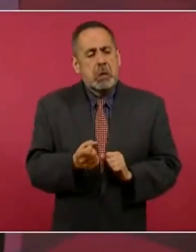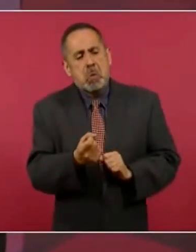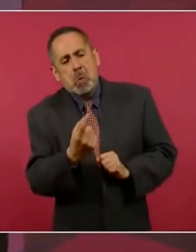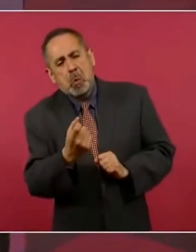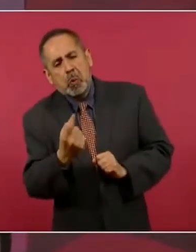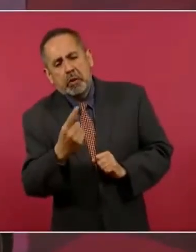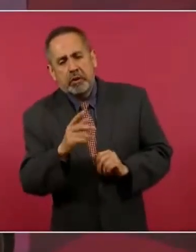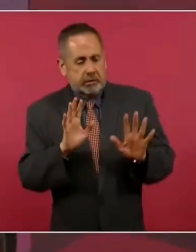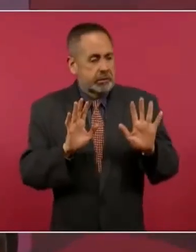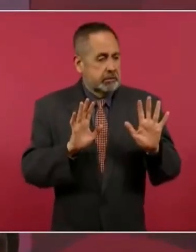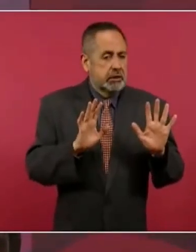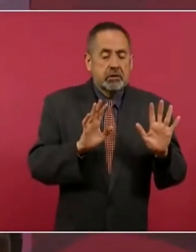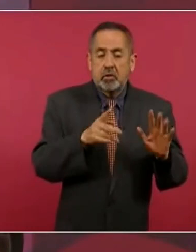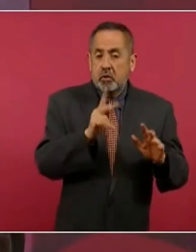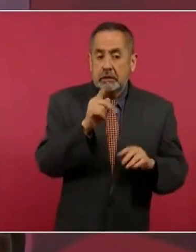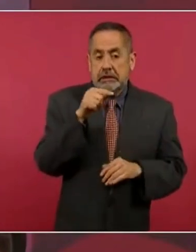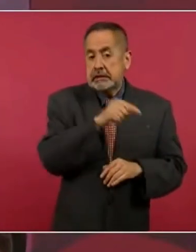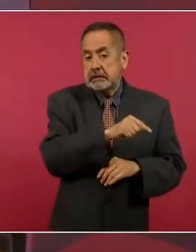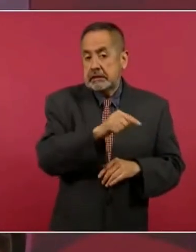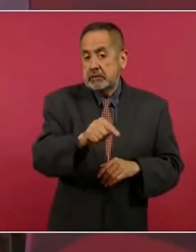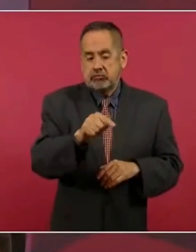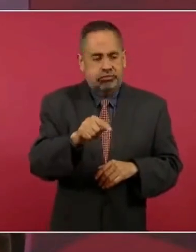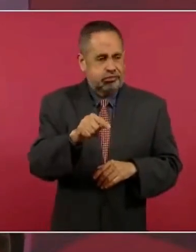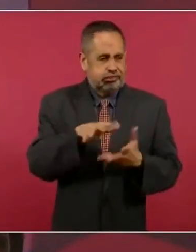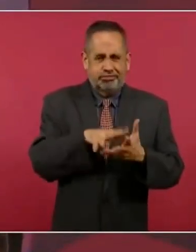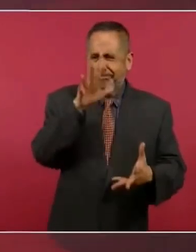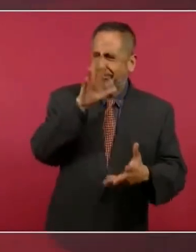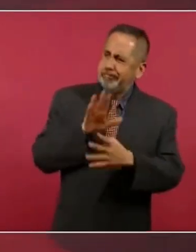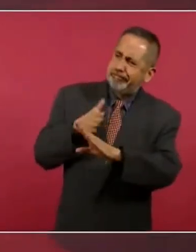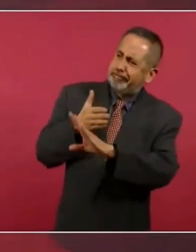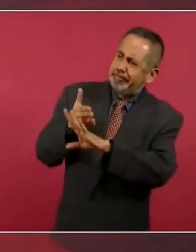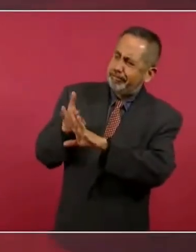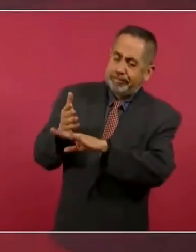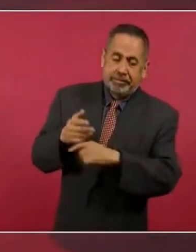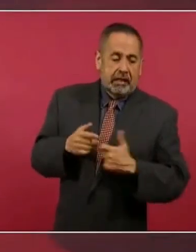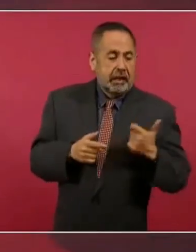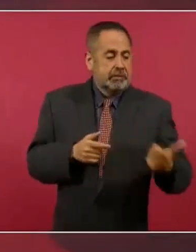excepciones y entonces van